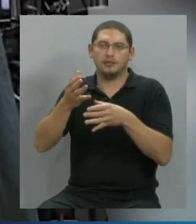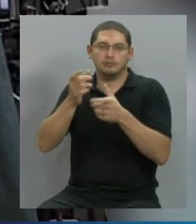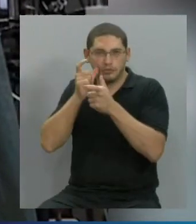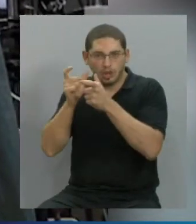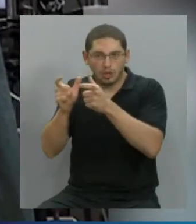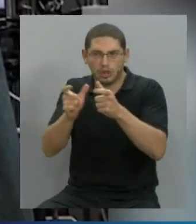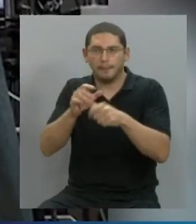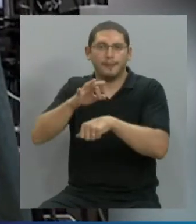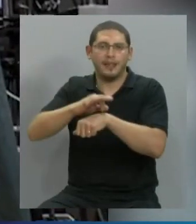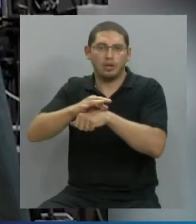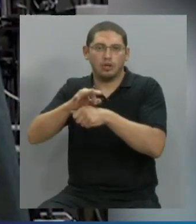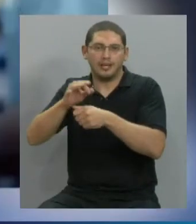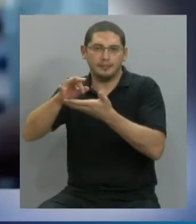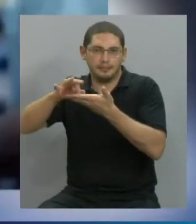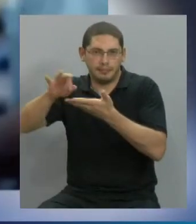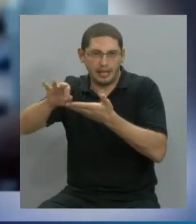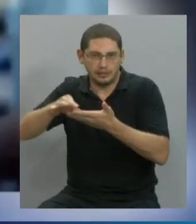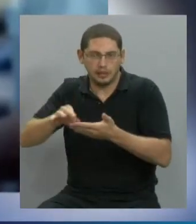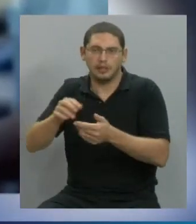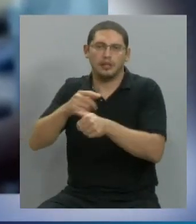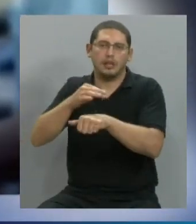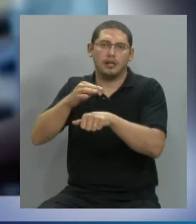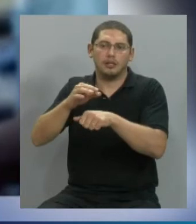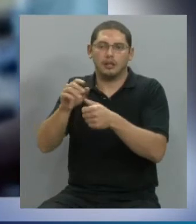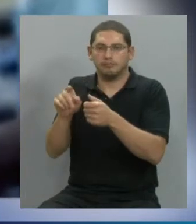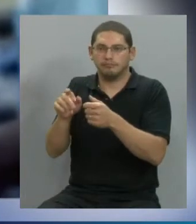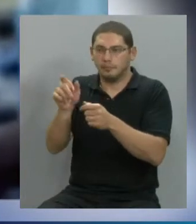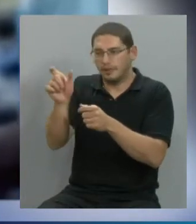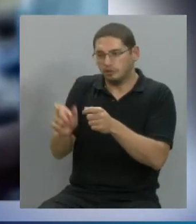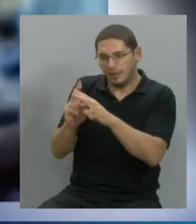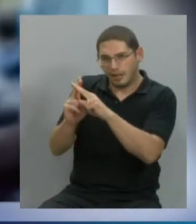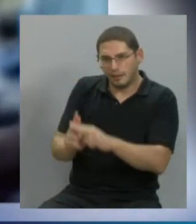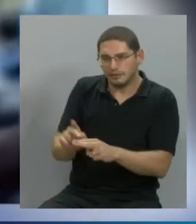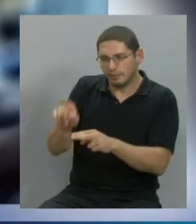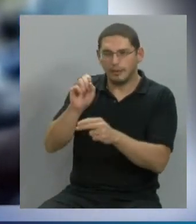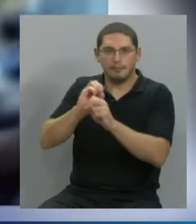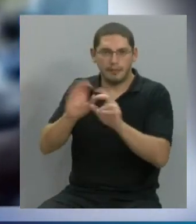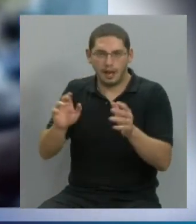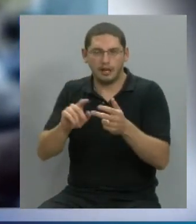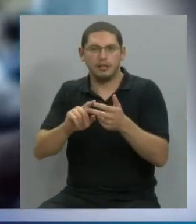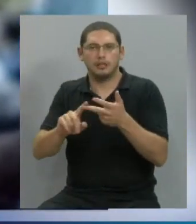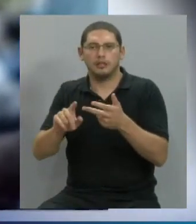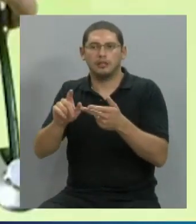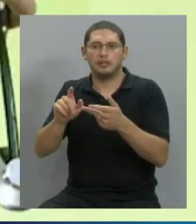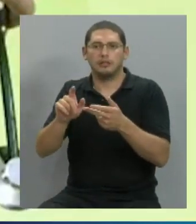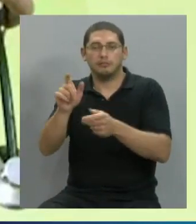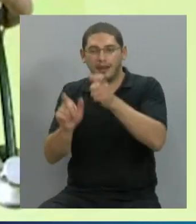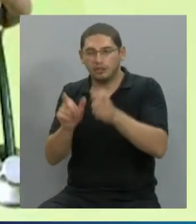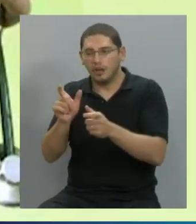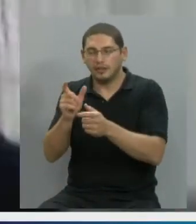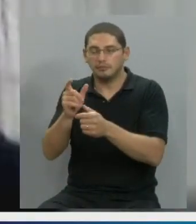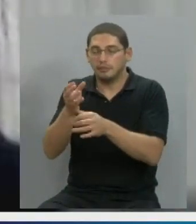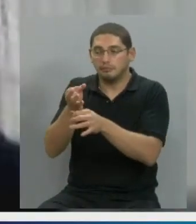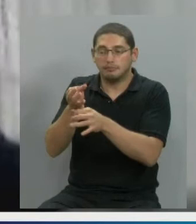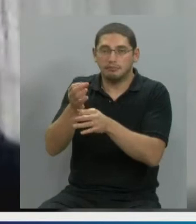que hacen pericias, médicos que atienden, médicos que maldiagnostican, médicos que lamentablemente llevan a la muerte a nuestros hijos,